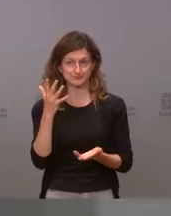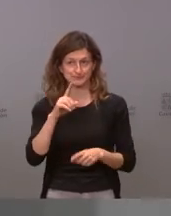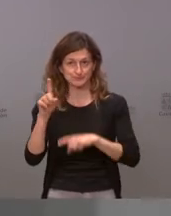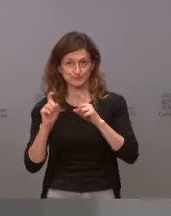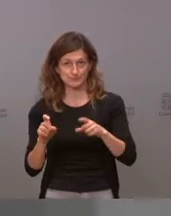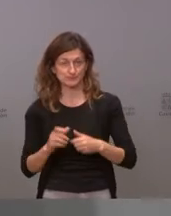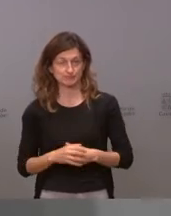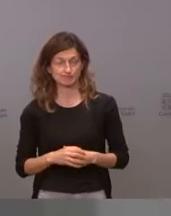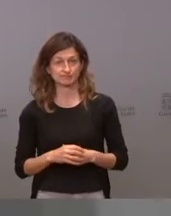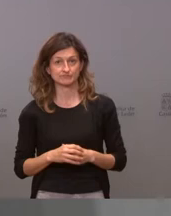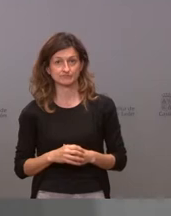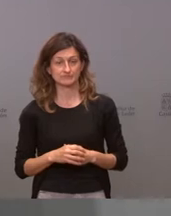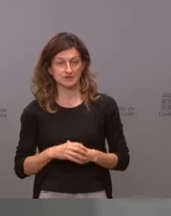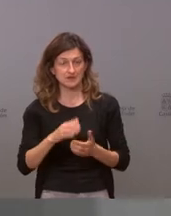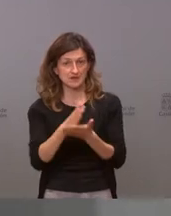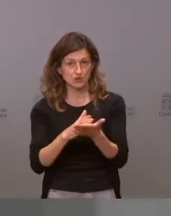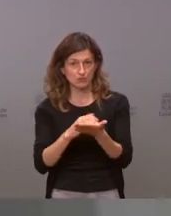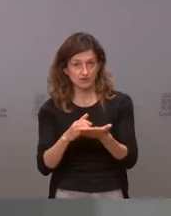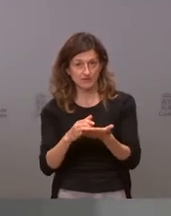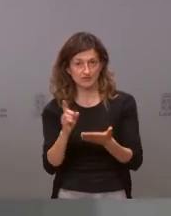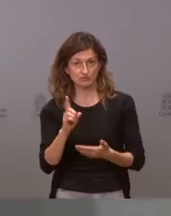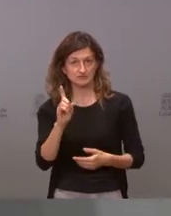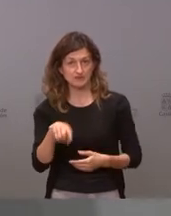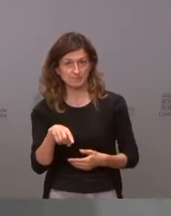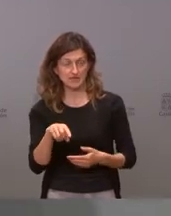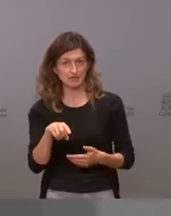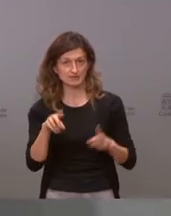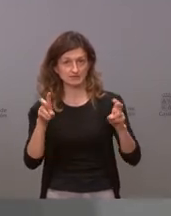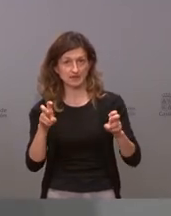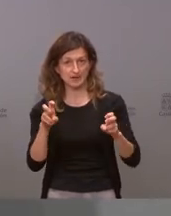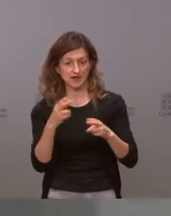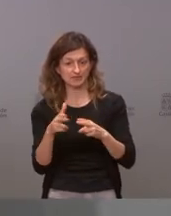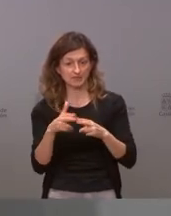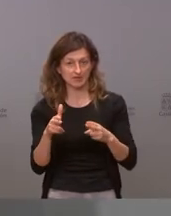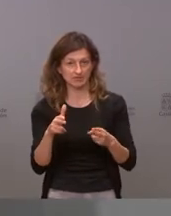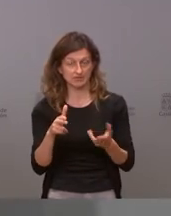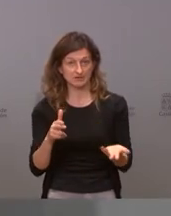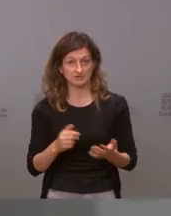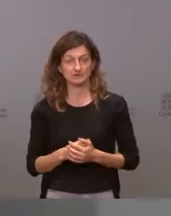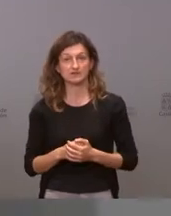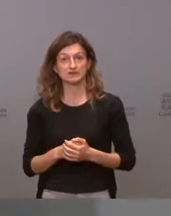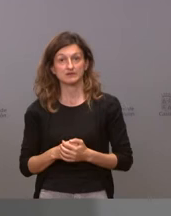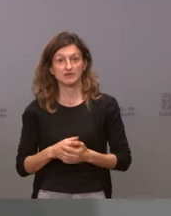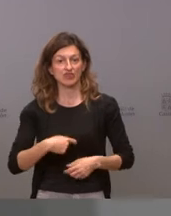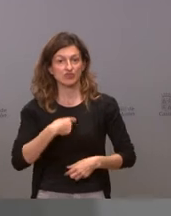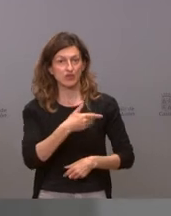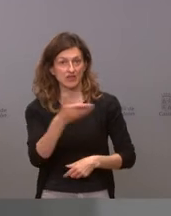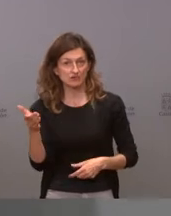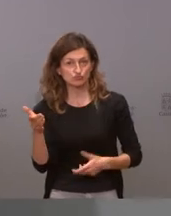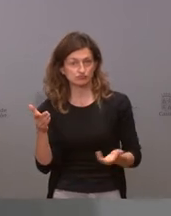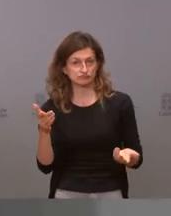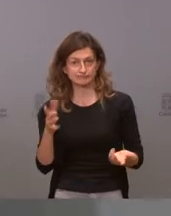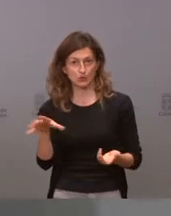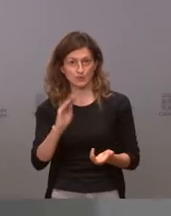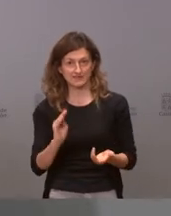conjunto no en la comunidad sino también a veces en el conjunto de la actividad política que los ciudadanos a veces no entienden a